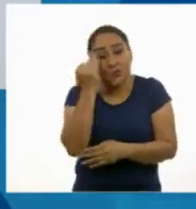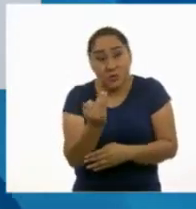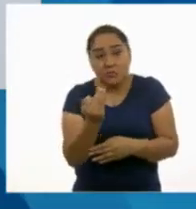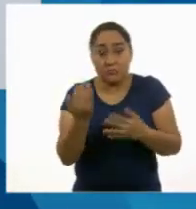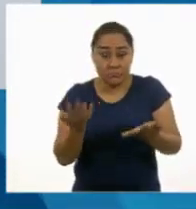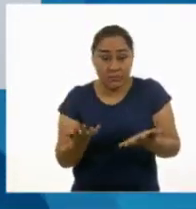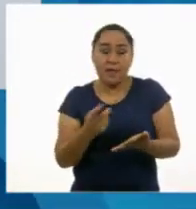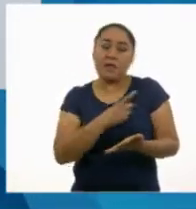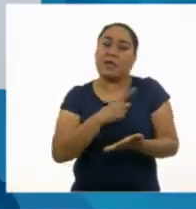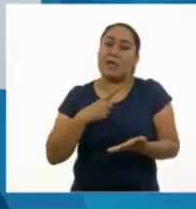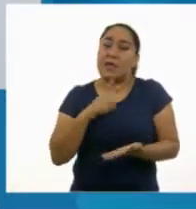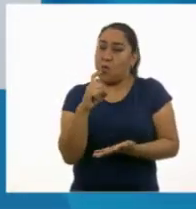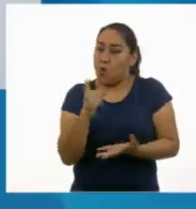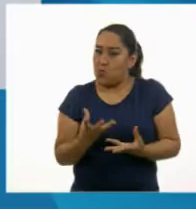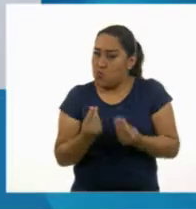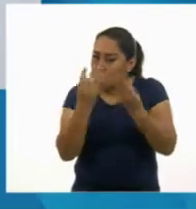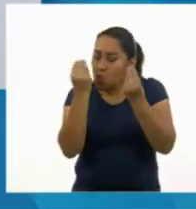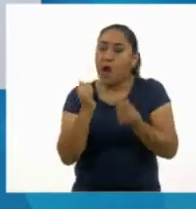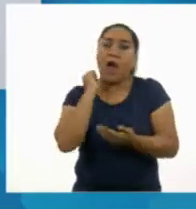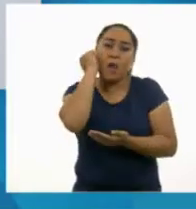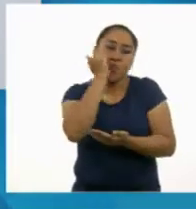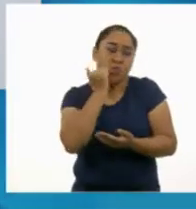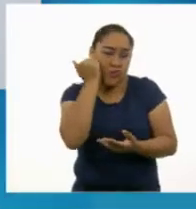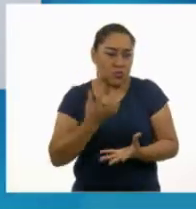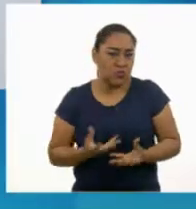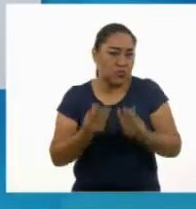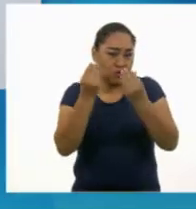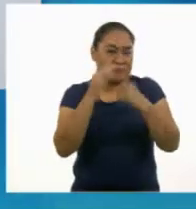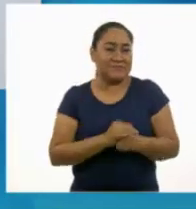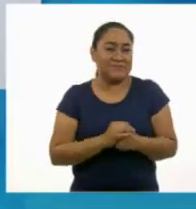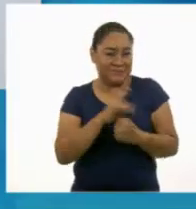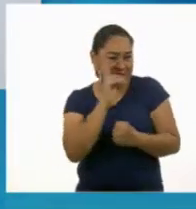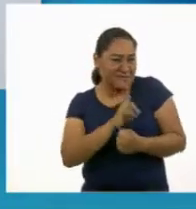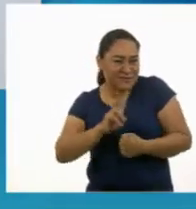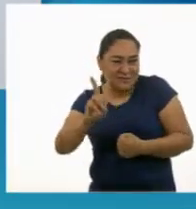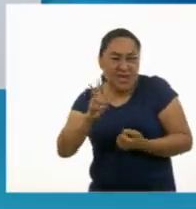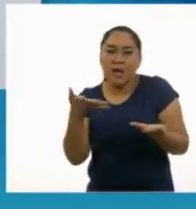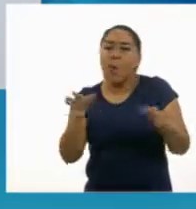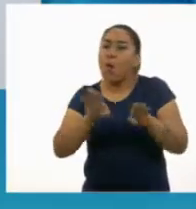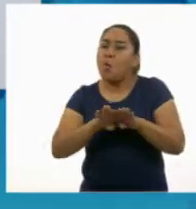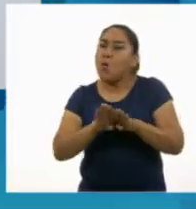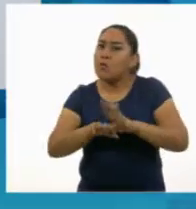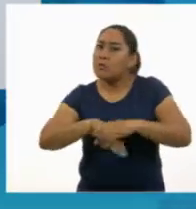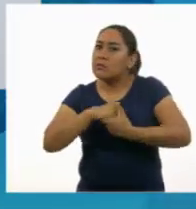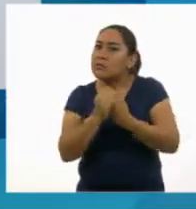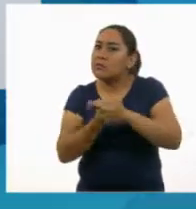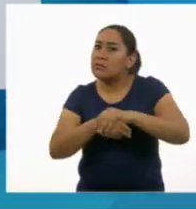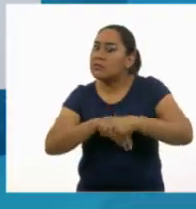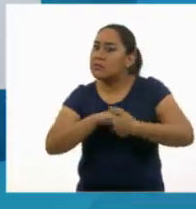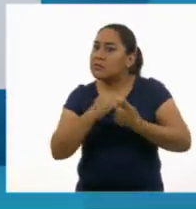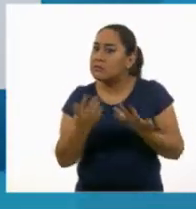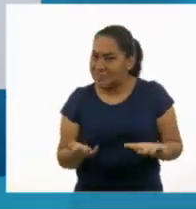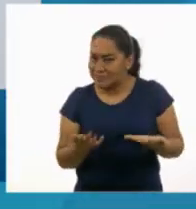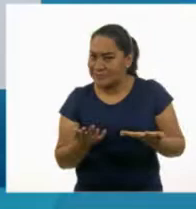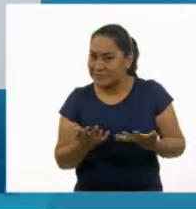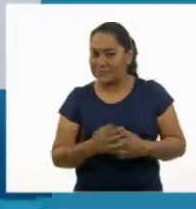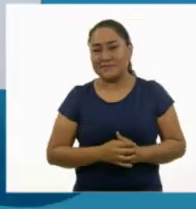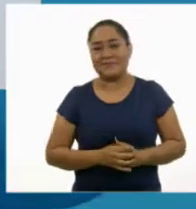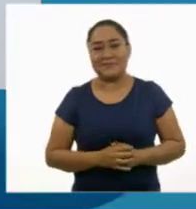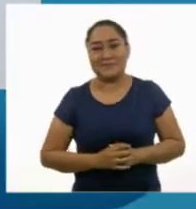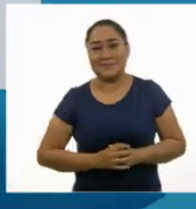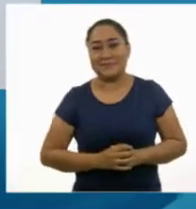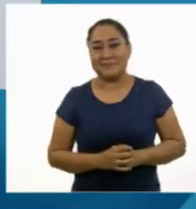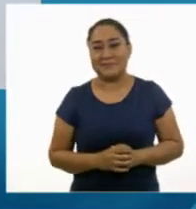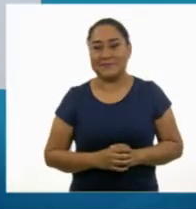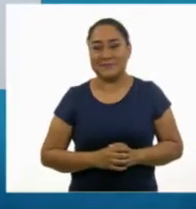usando mucha agua y jabón. ¡Vamos a ver cómo hay que lavarnos las manos! Me las lavo con agüita y con